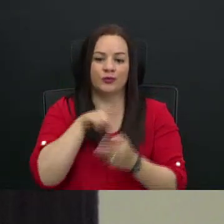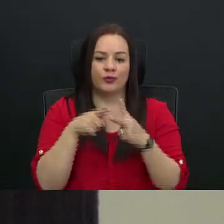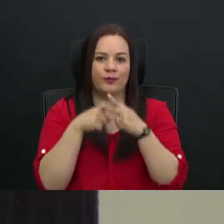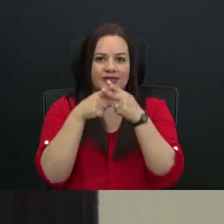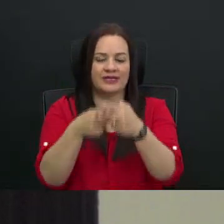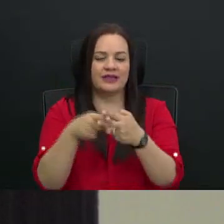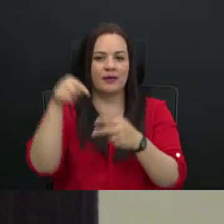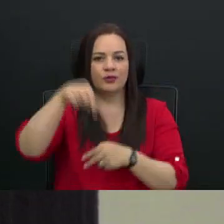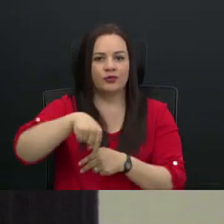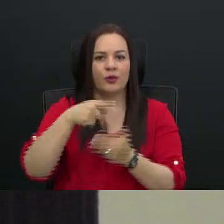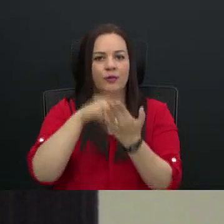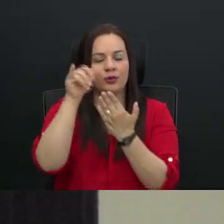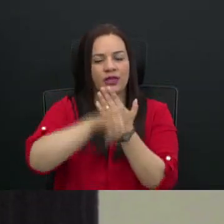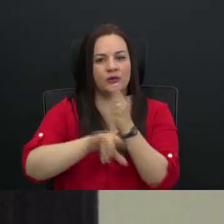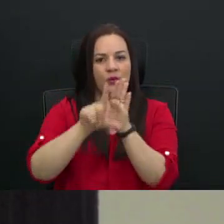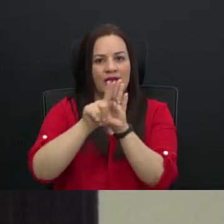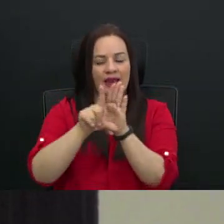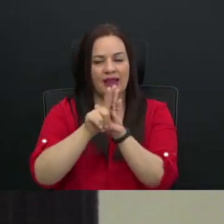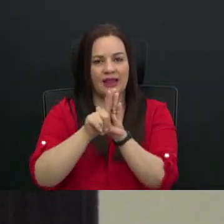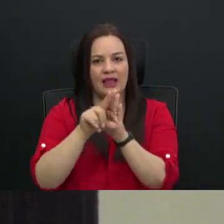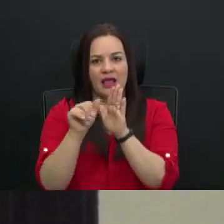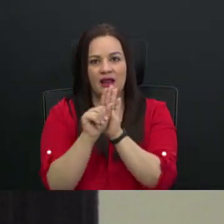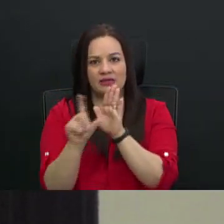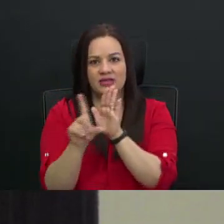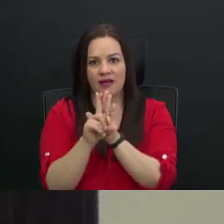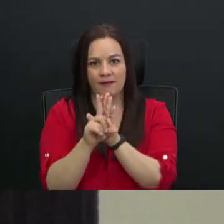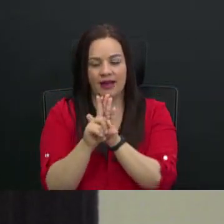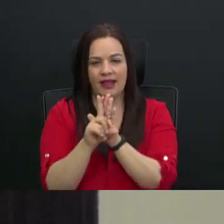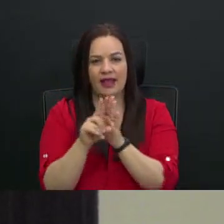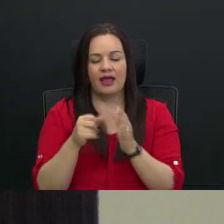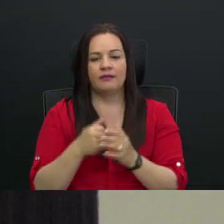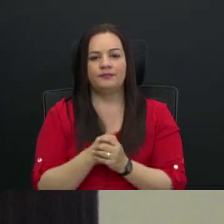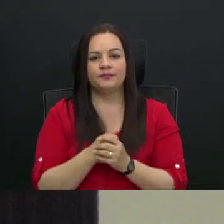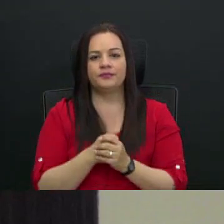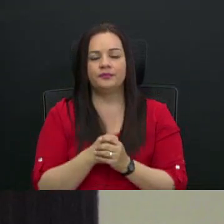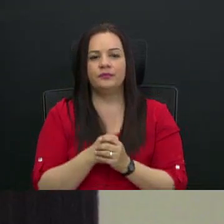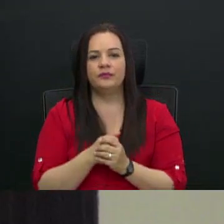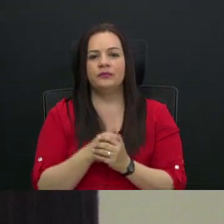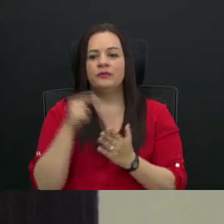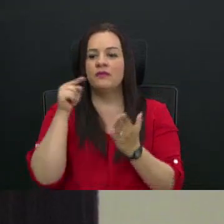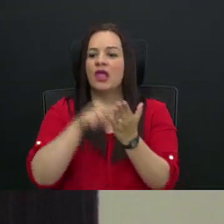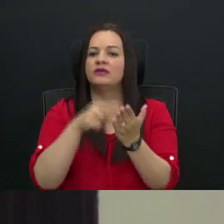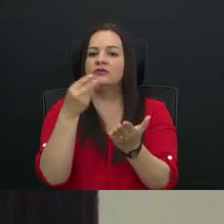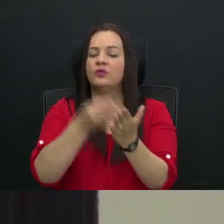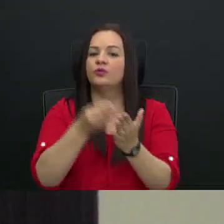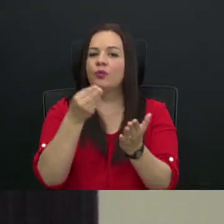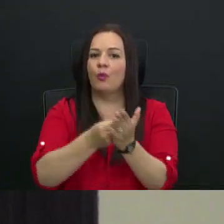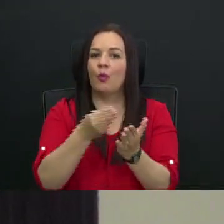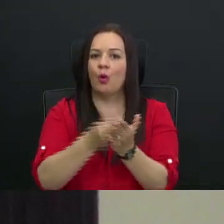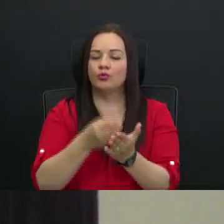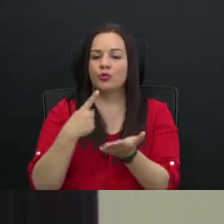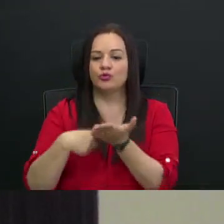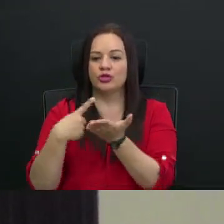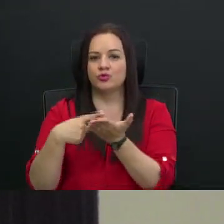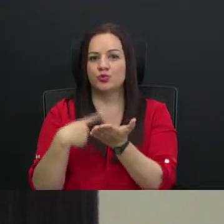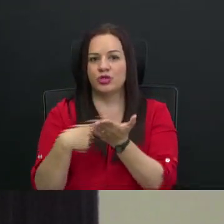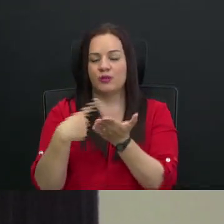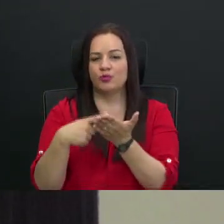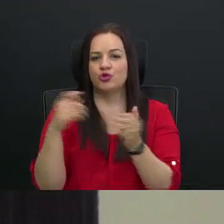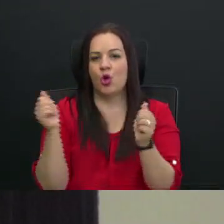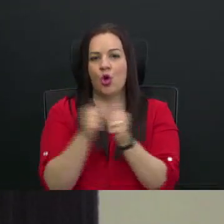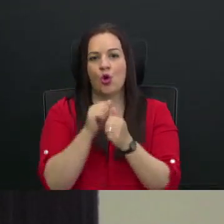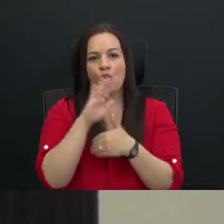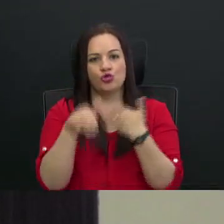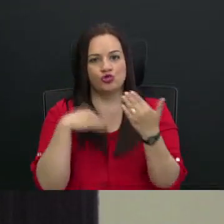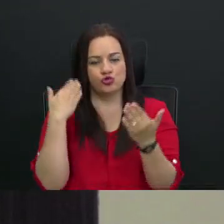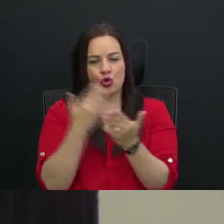en el proyecto de ley a la Asamblea Legislativa, esos fondos los discutimos con todos y